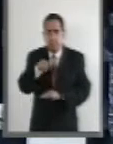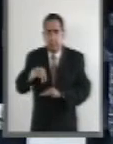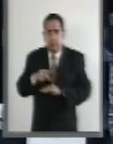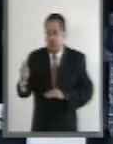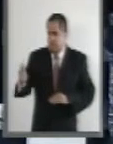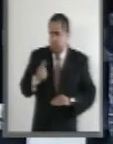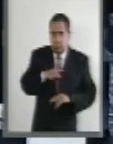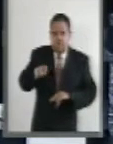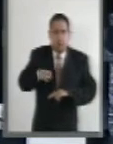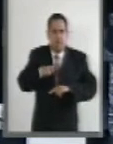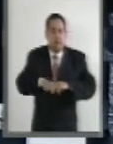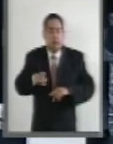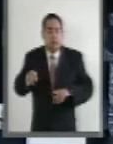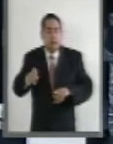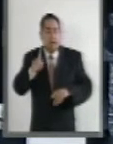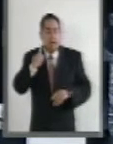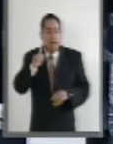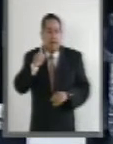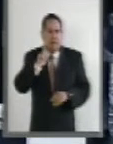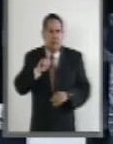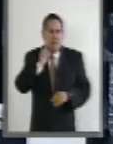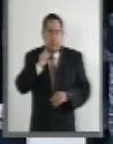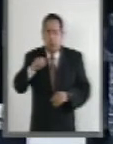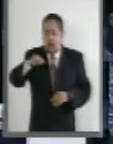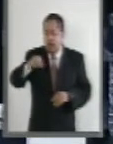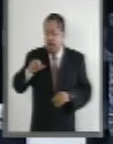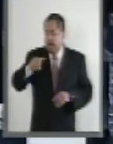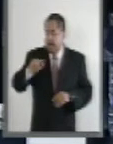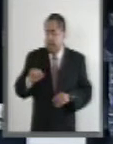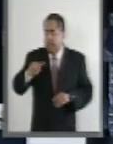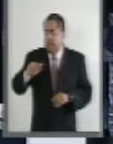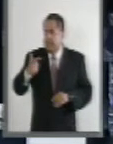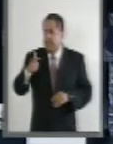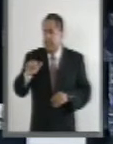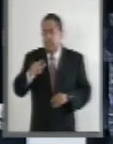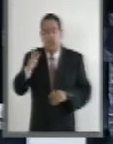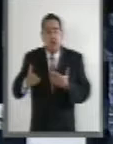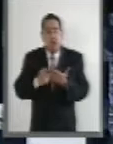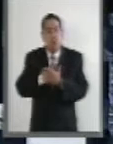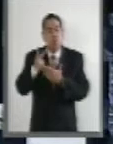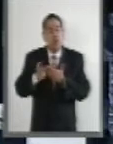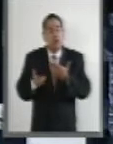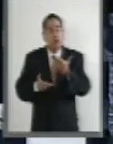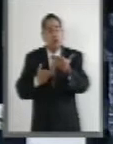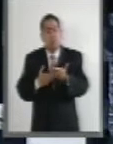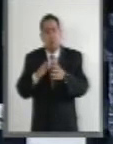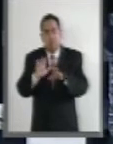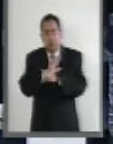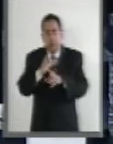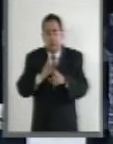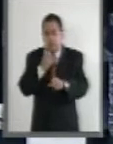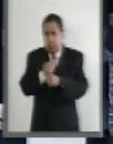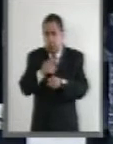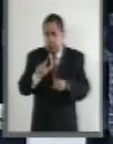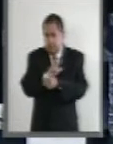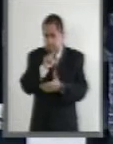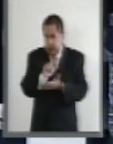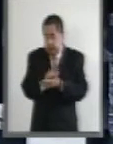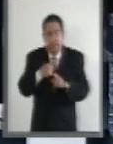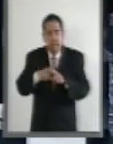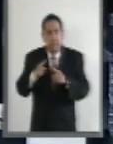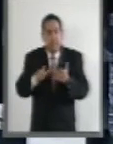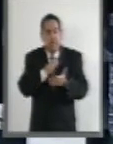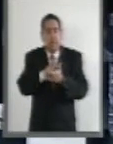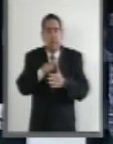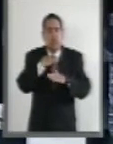tribuna a la senadora Marta Tagle Martínez para presentar un proyecto de decreto que reforma y adiciona diversas disposiciones de la